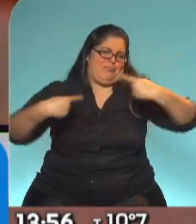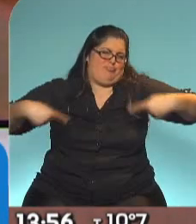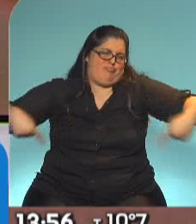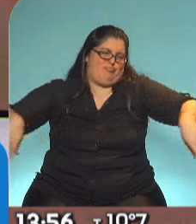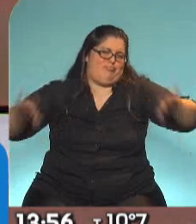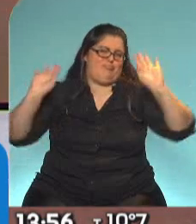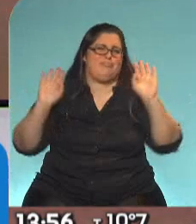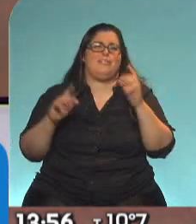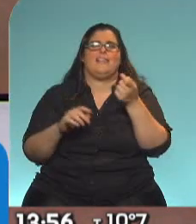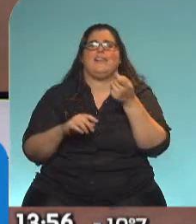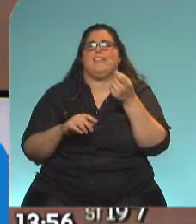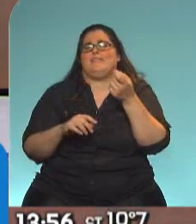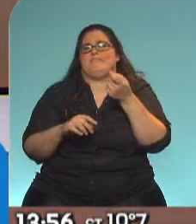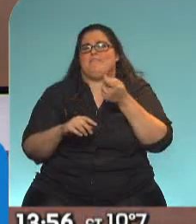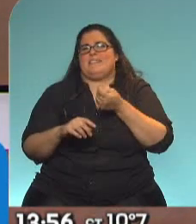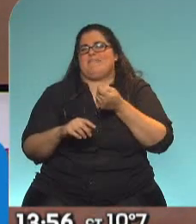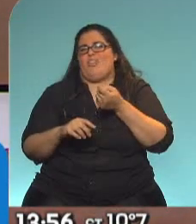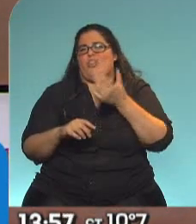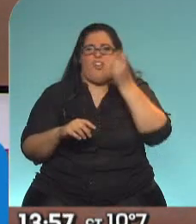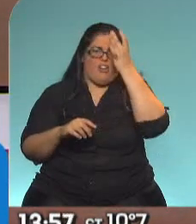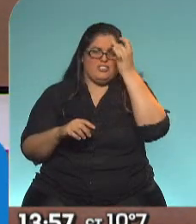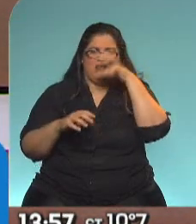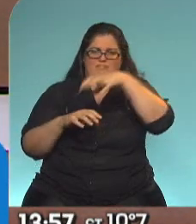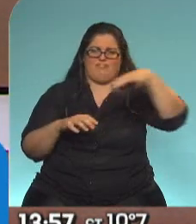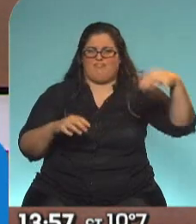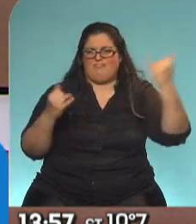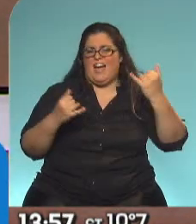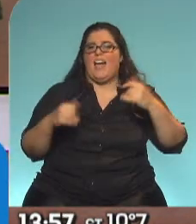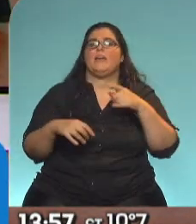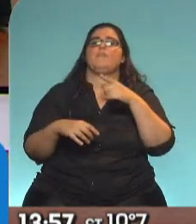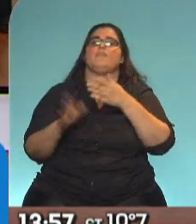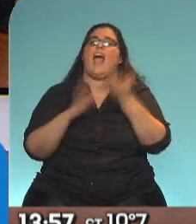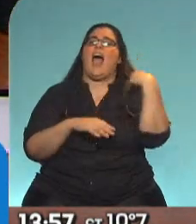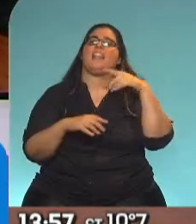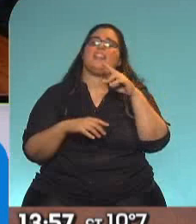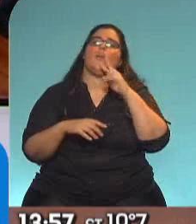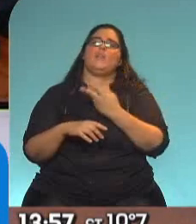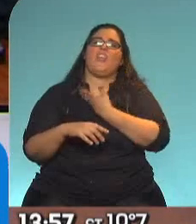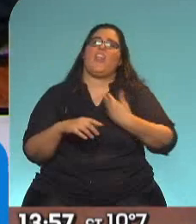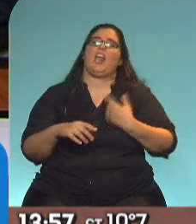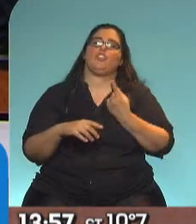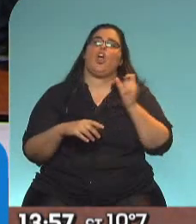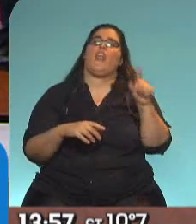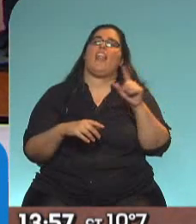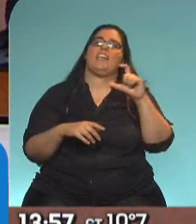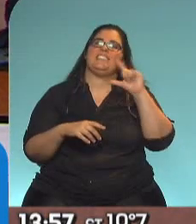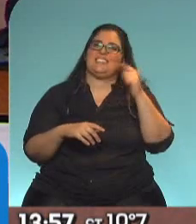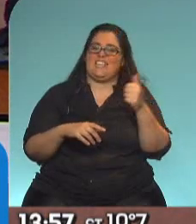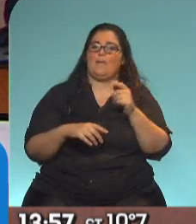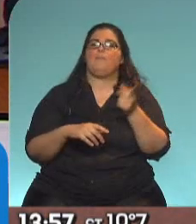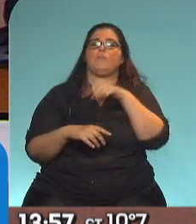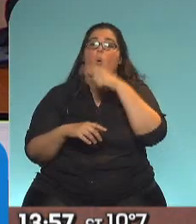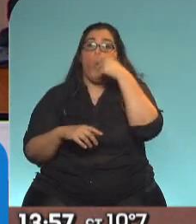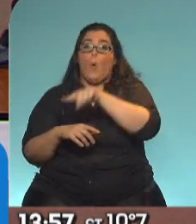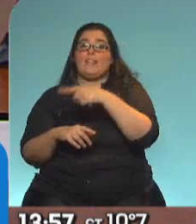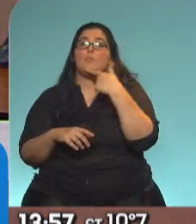pero son por lo menos una decena de agencias de inteligencia, fue vice directora de la CIA, y te completo, si te parece, Jelen, con Jake Sullivan,